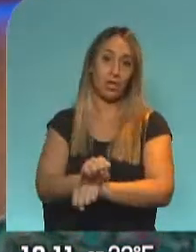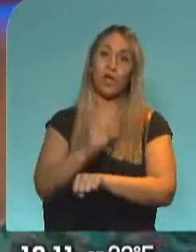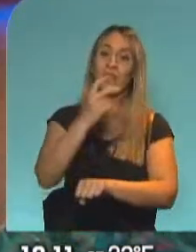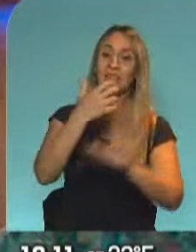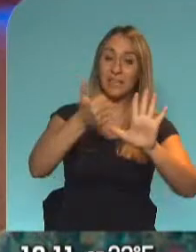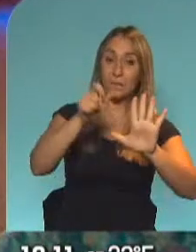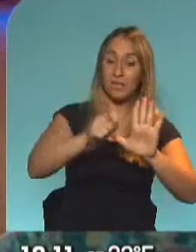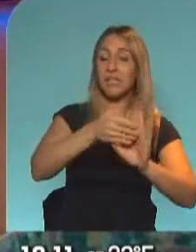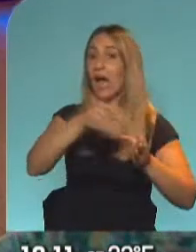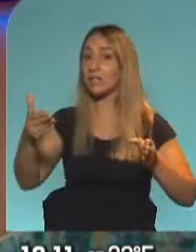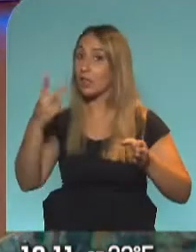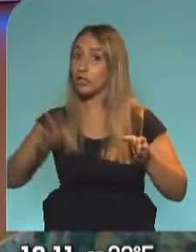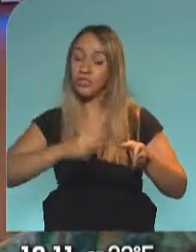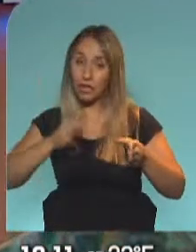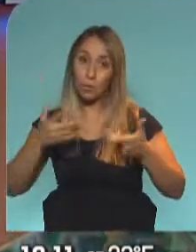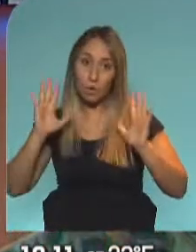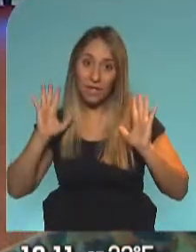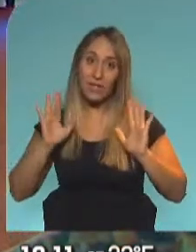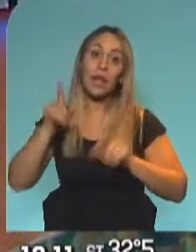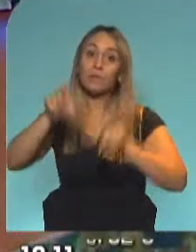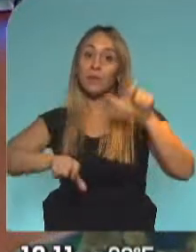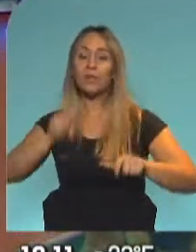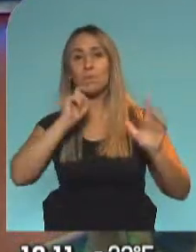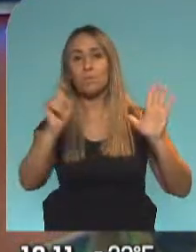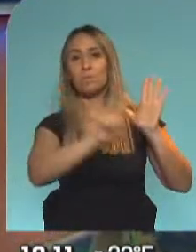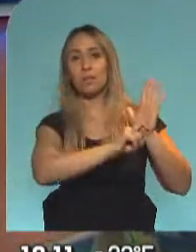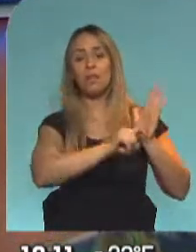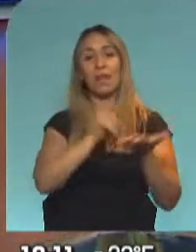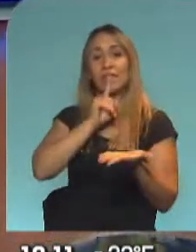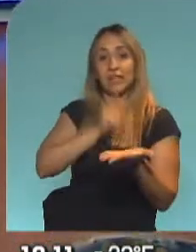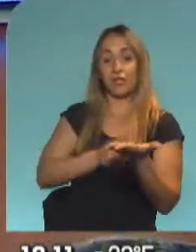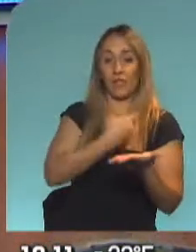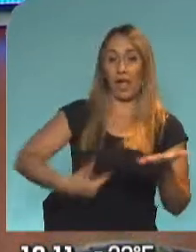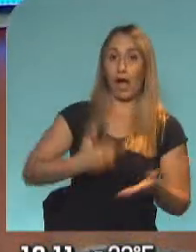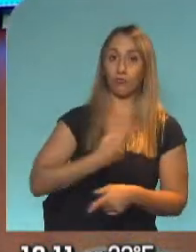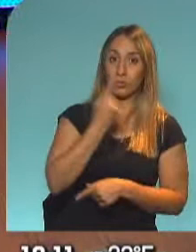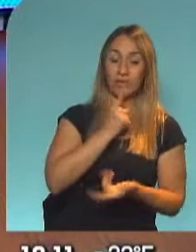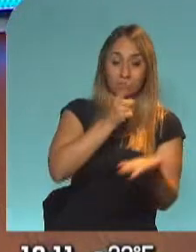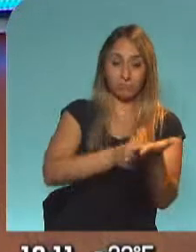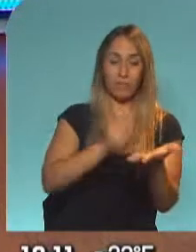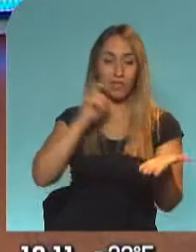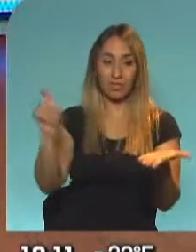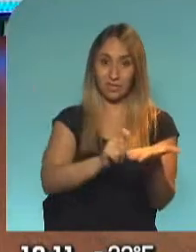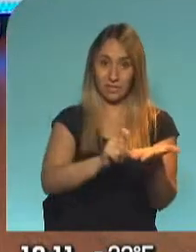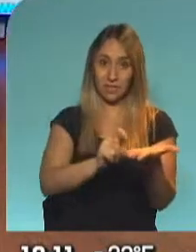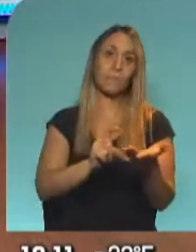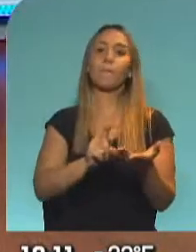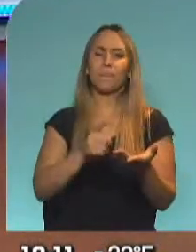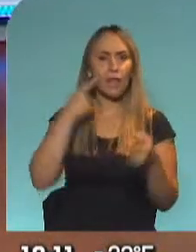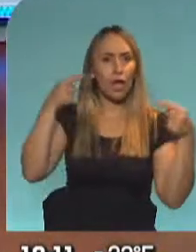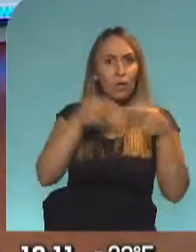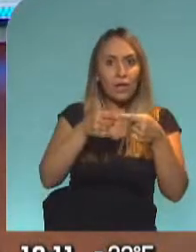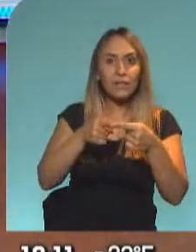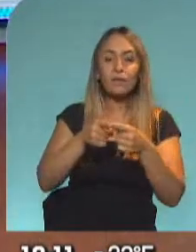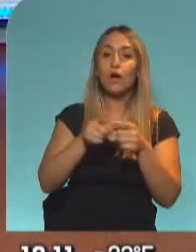dos años al que violare las medidas adoptadas por las autoridades competentes para impedir la introducción o propagación de